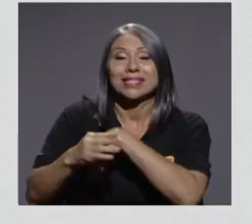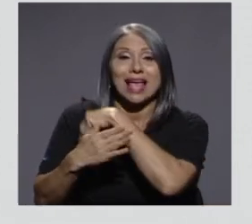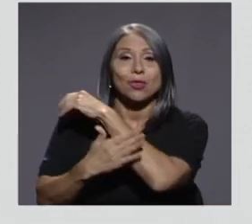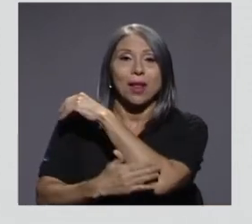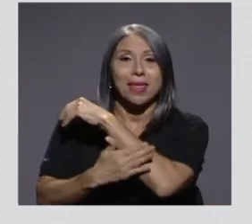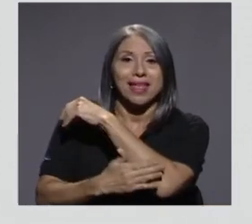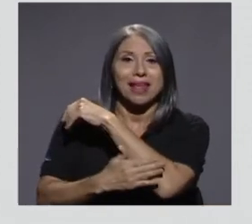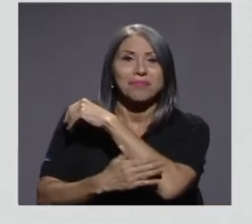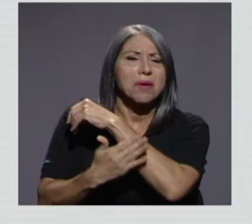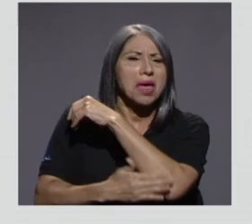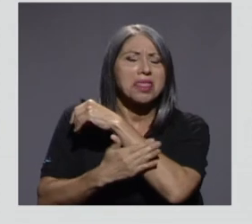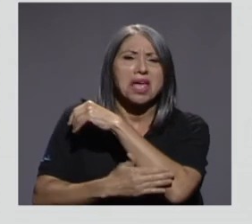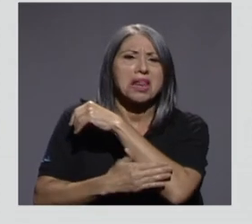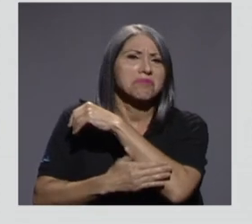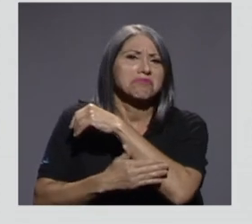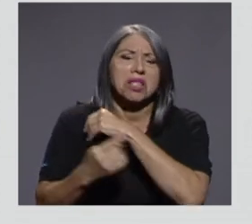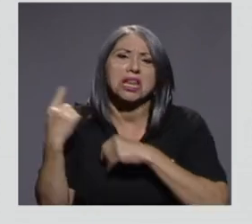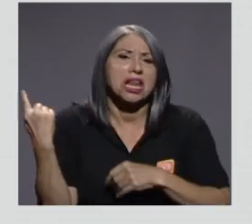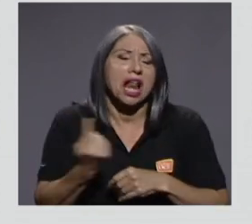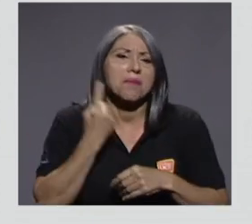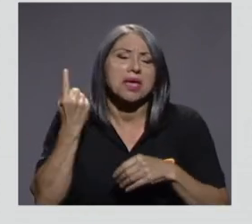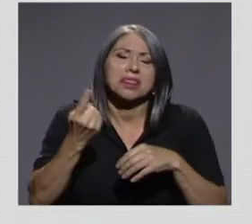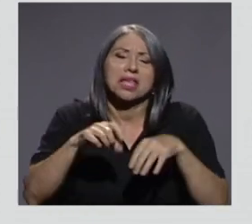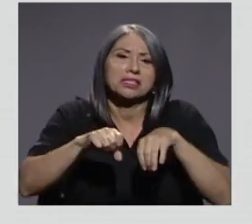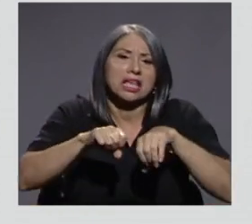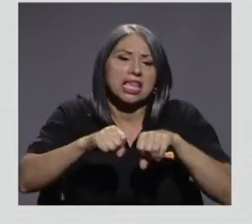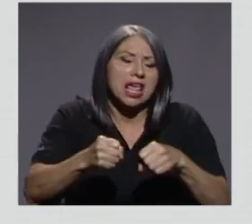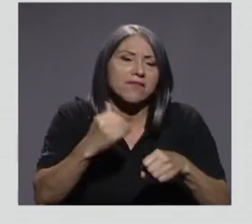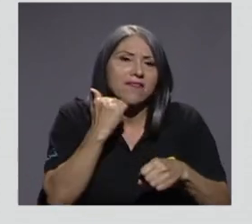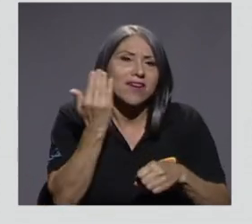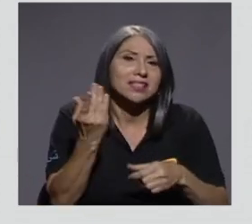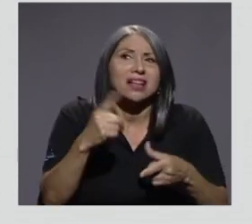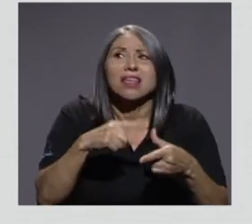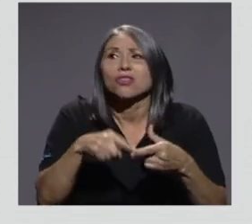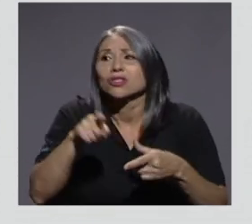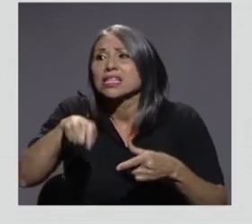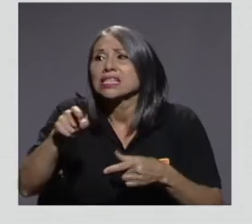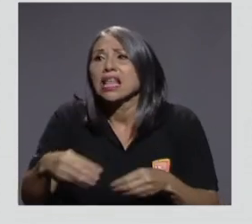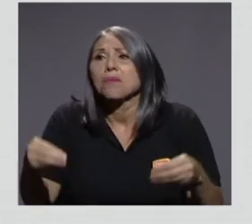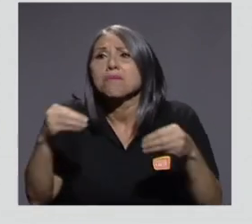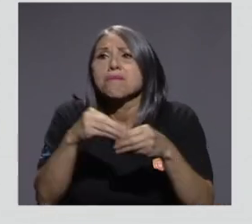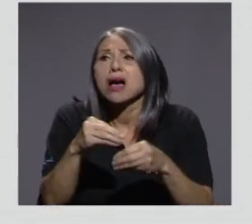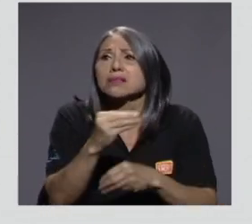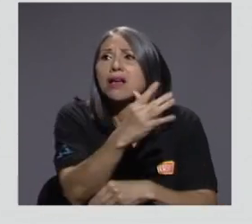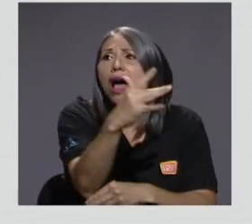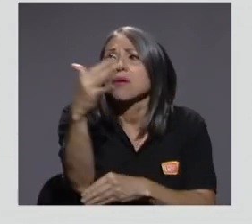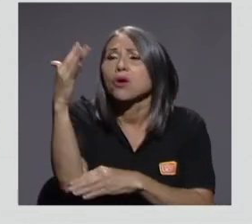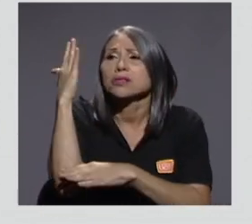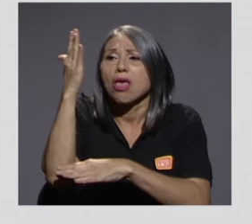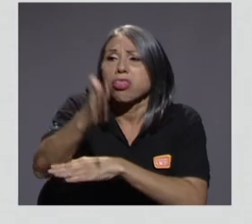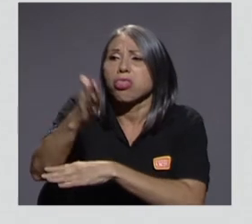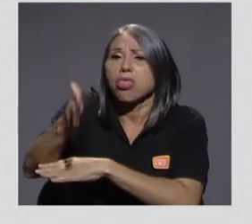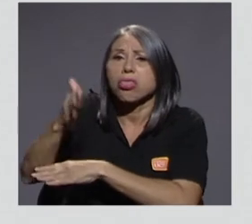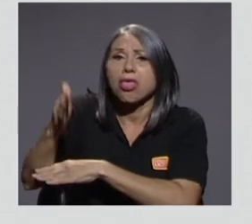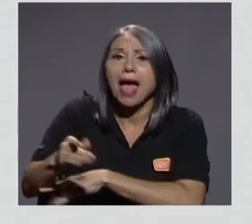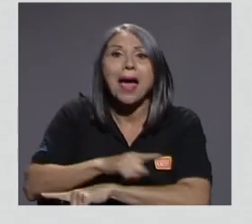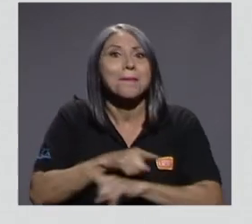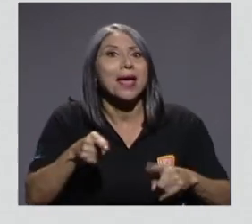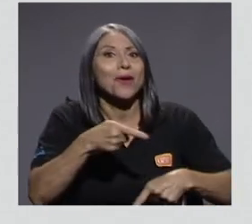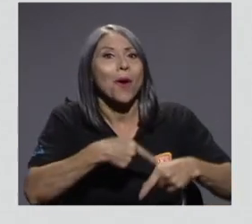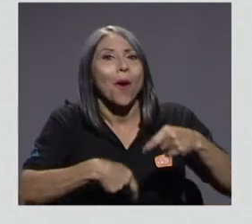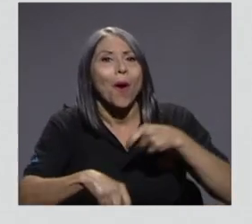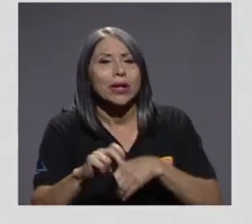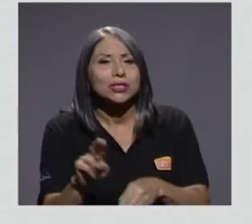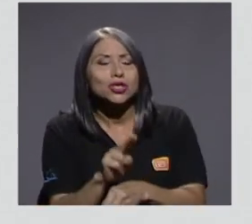fácilmente y eso hace que se tengan que talar más árboles para construirlas. Mientras que se usa en el bambú, el